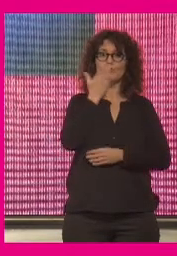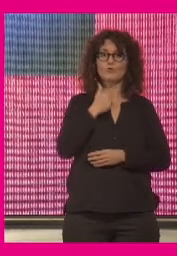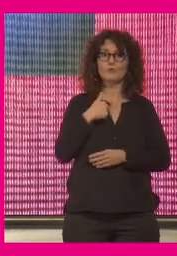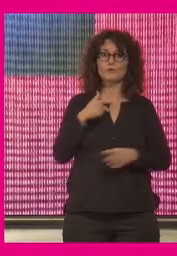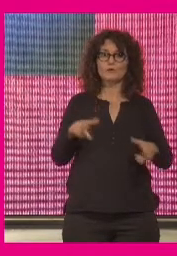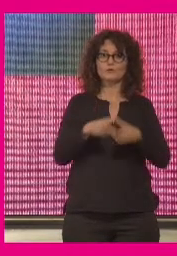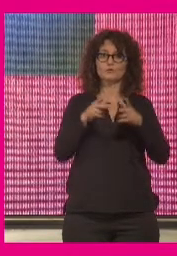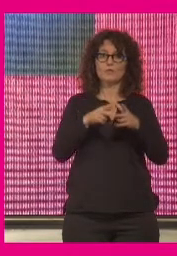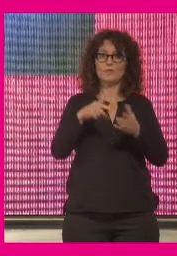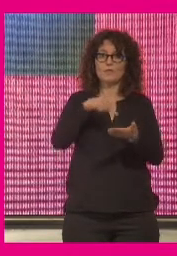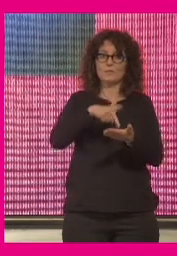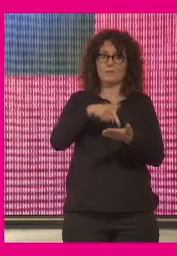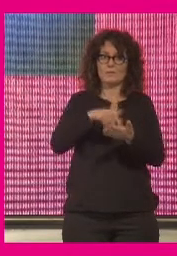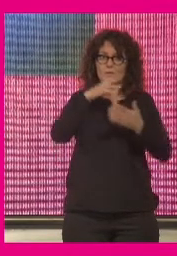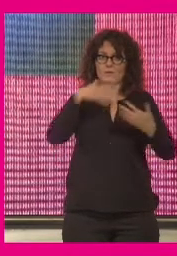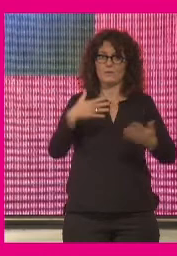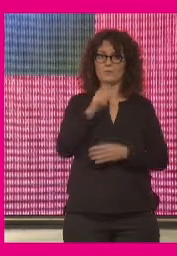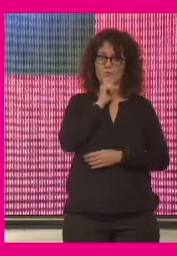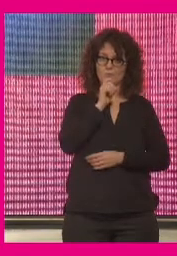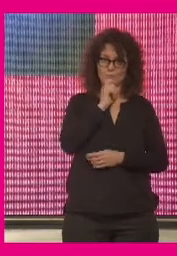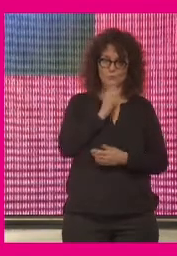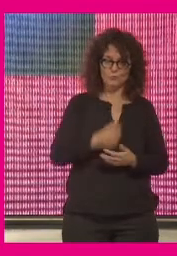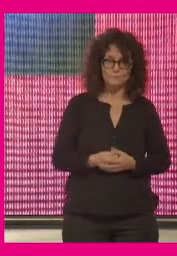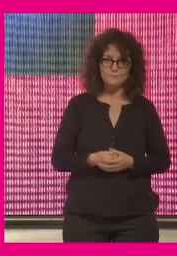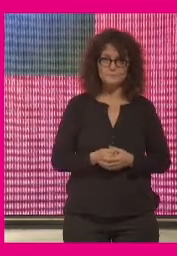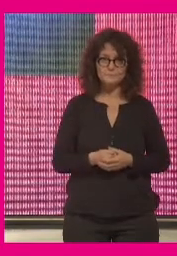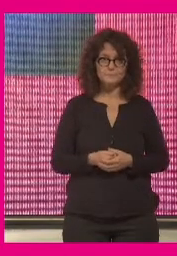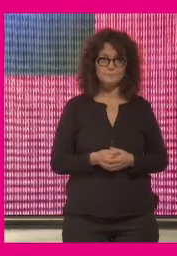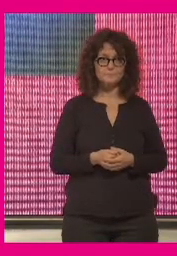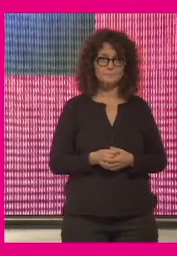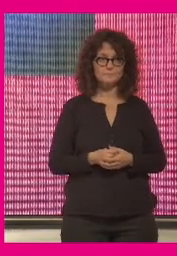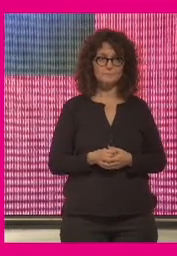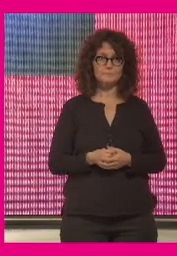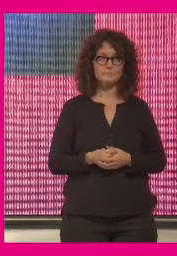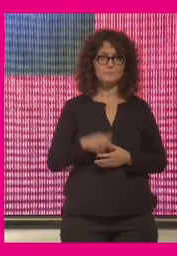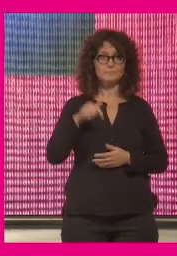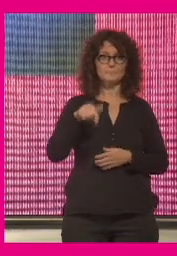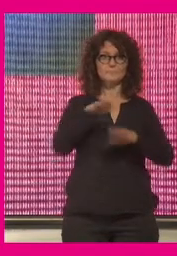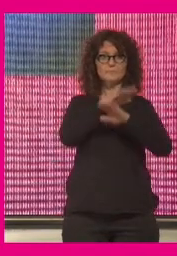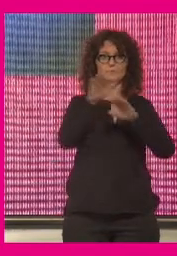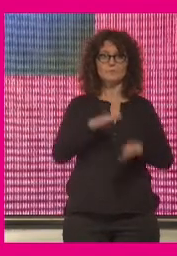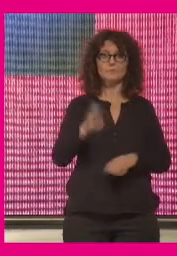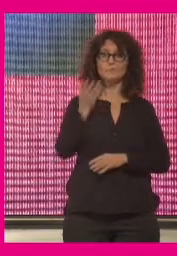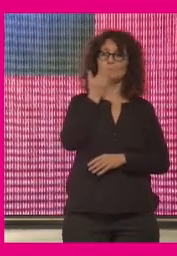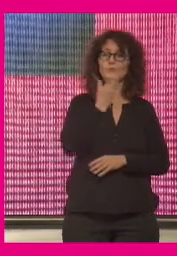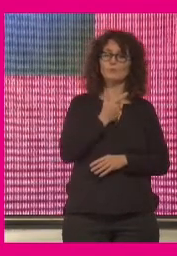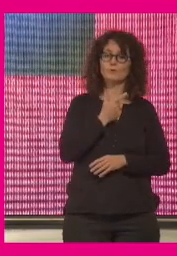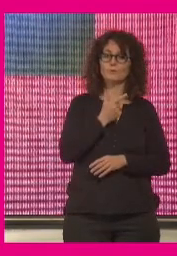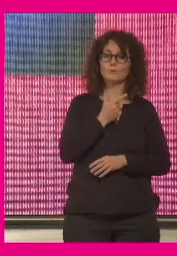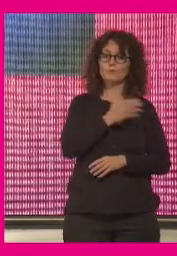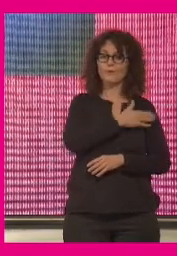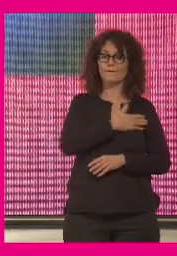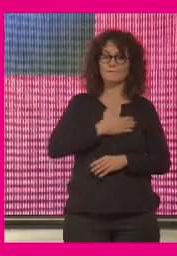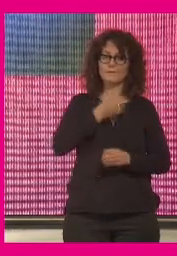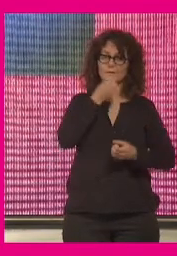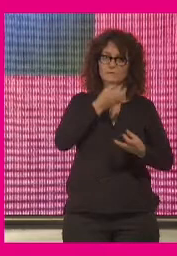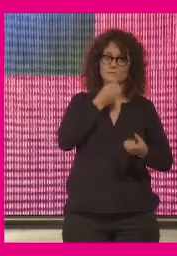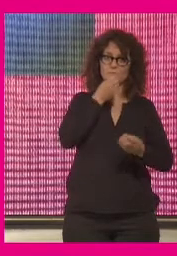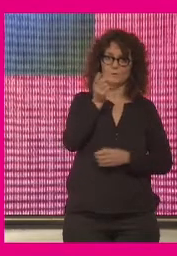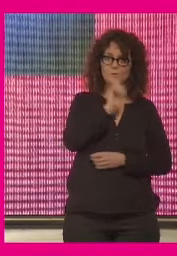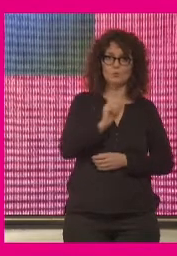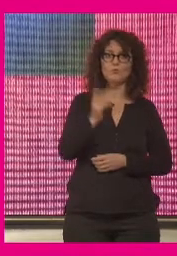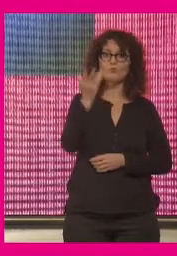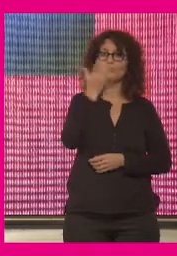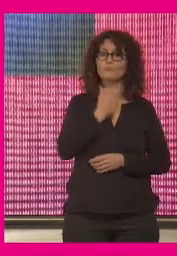demanda la sociedad actual y nuestros grandes desafíos y no es el tipo de conocimiento que demanda no es información sino que es